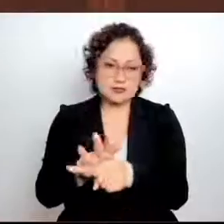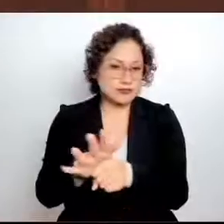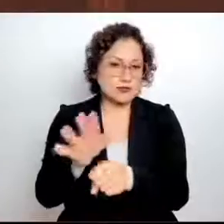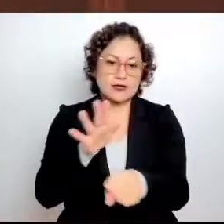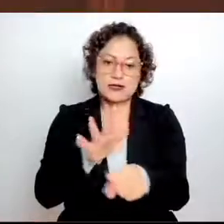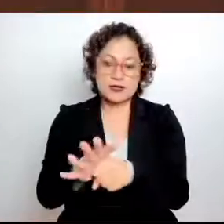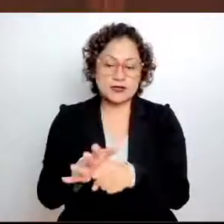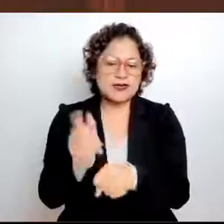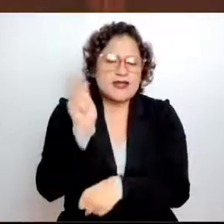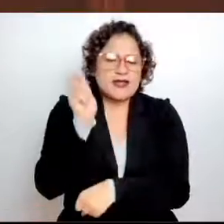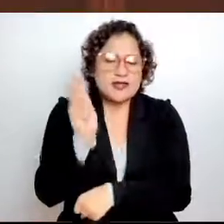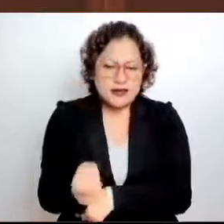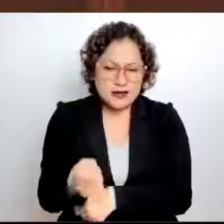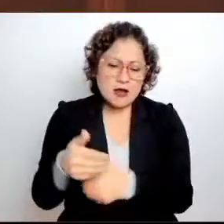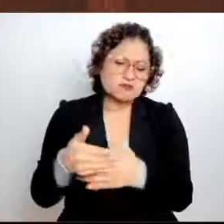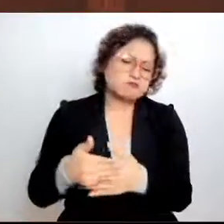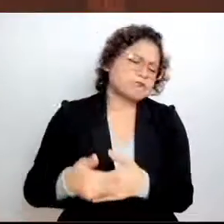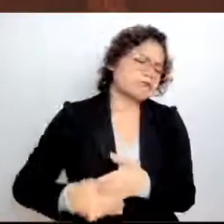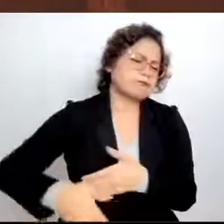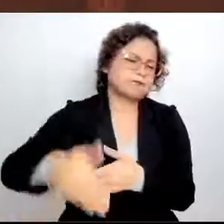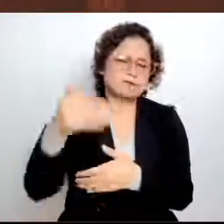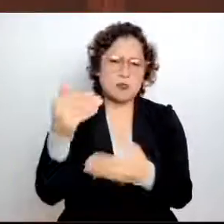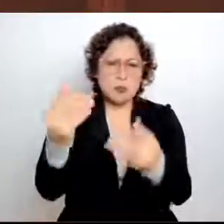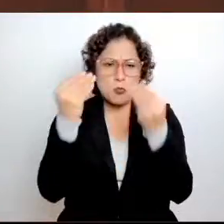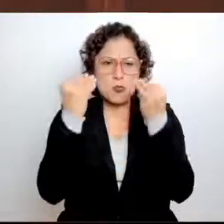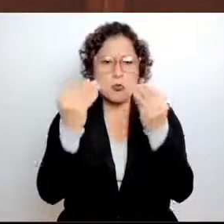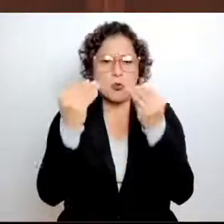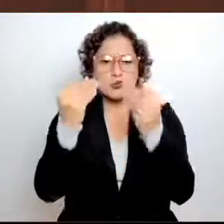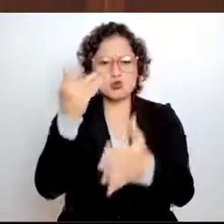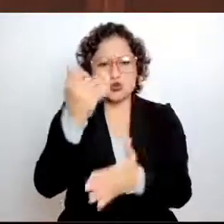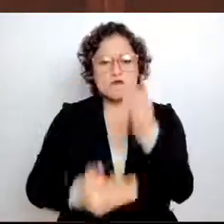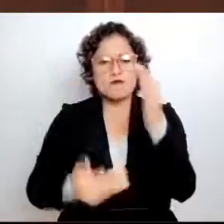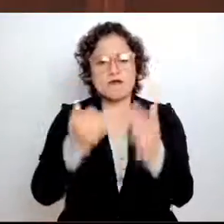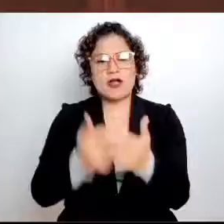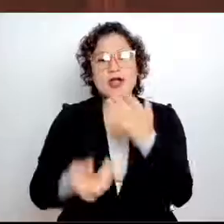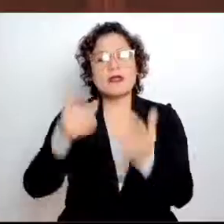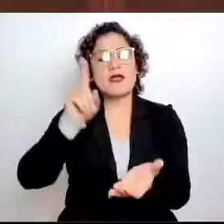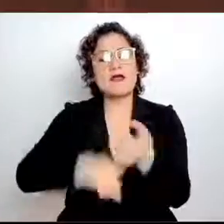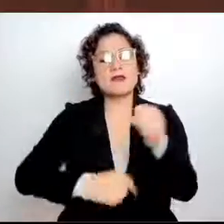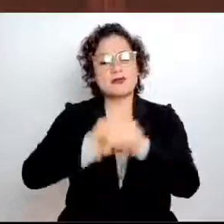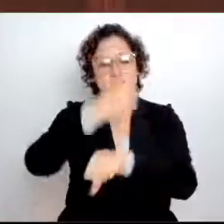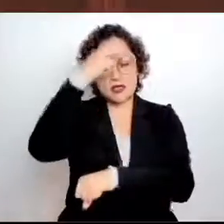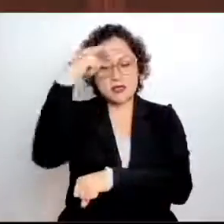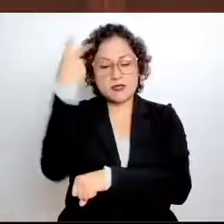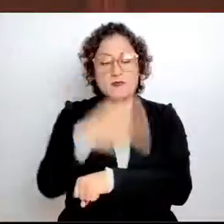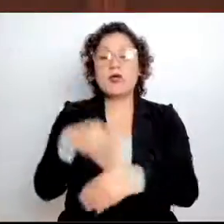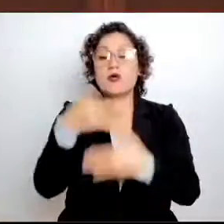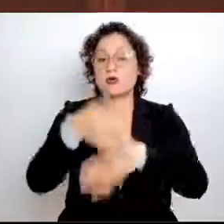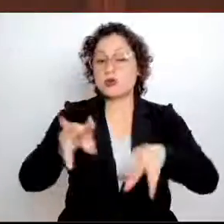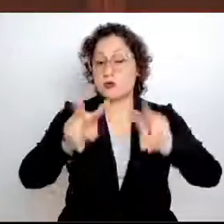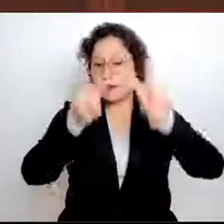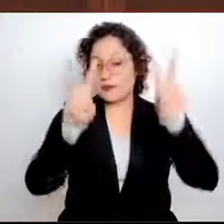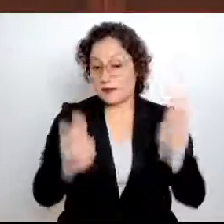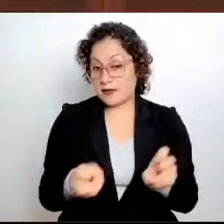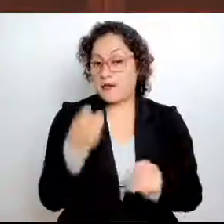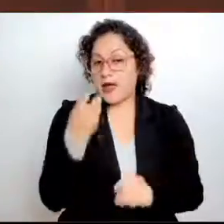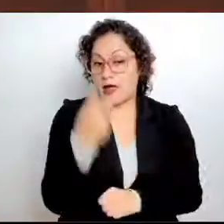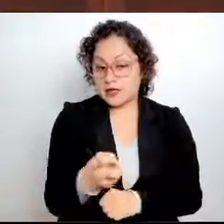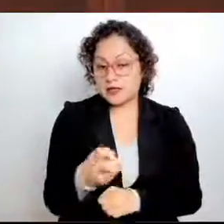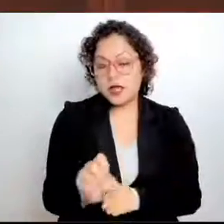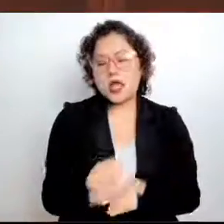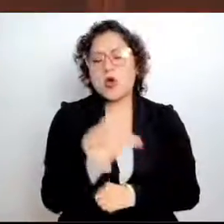mucho por hacer en el Estado de México en torno a este tipo de materias y algunas otras que se mencionaron.